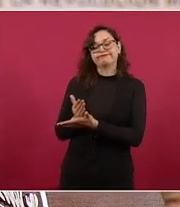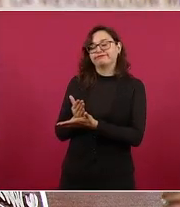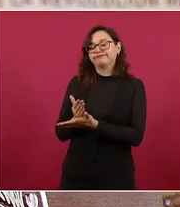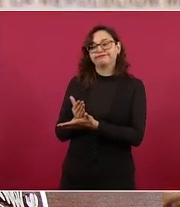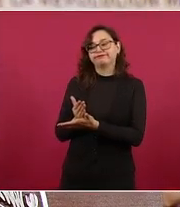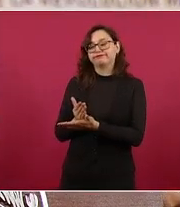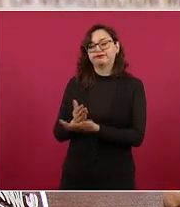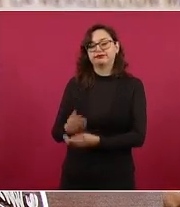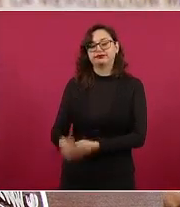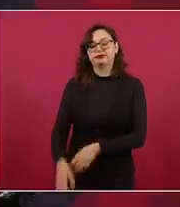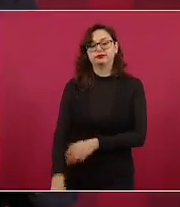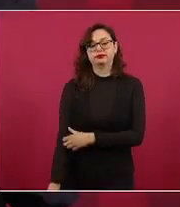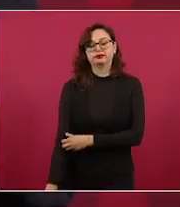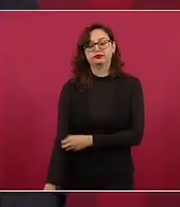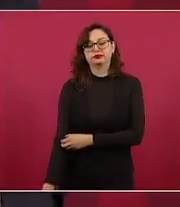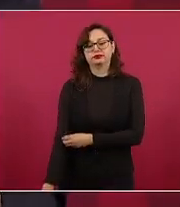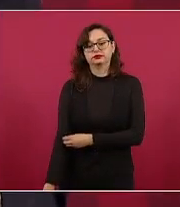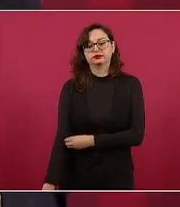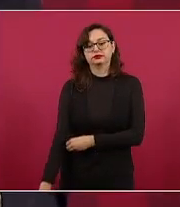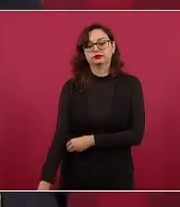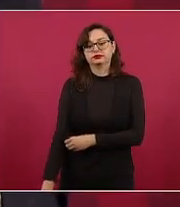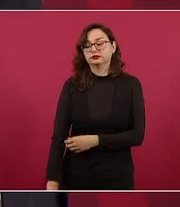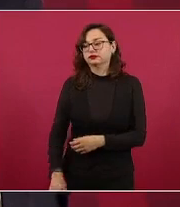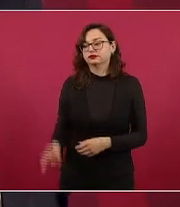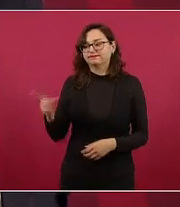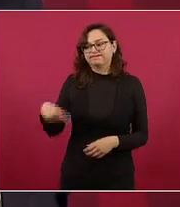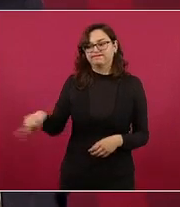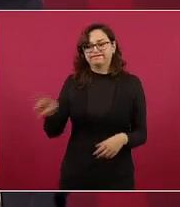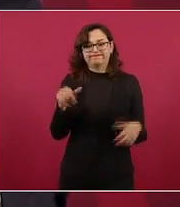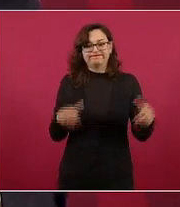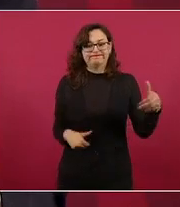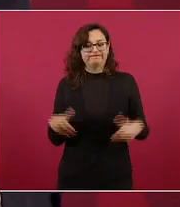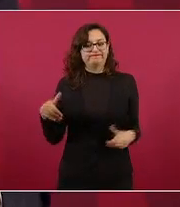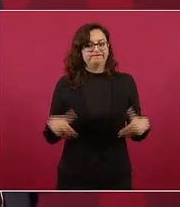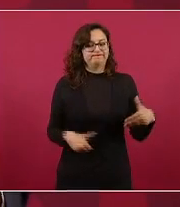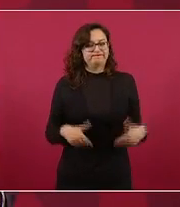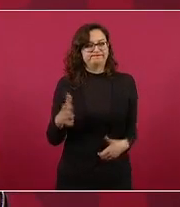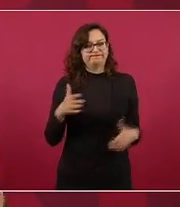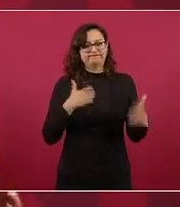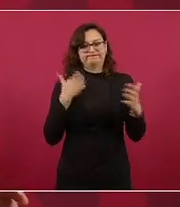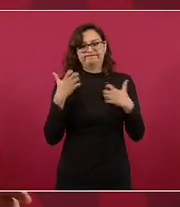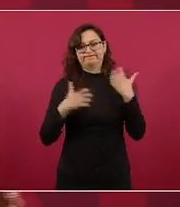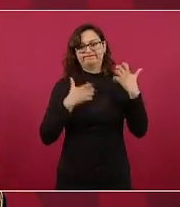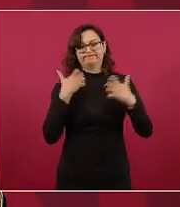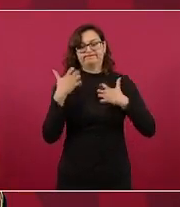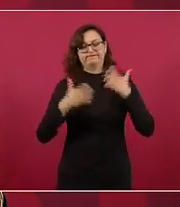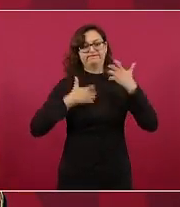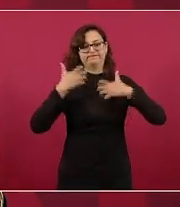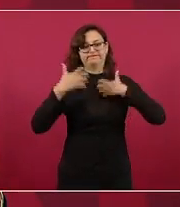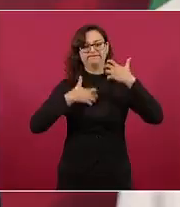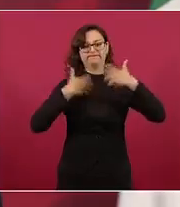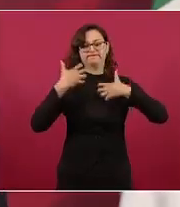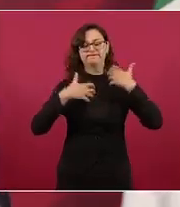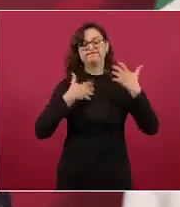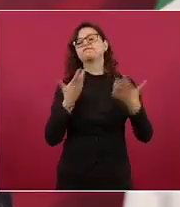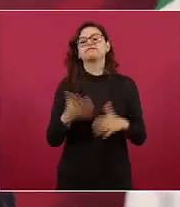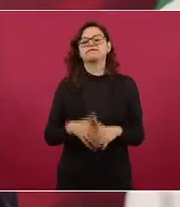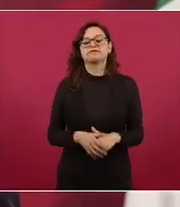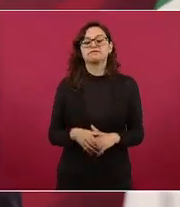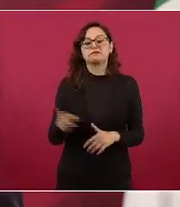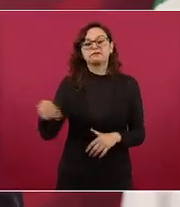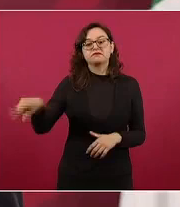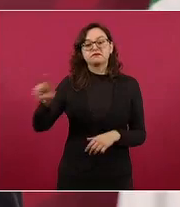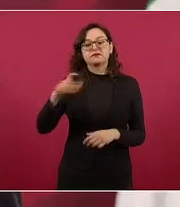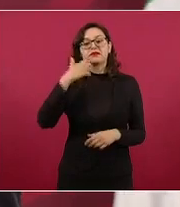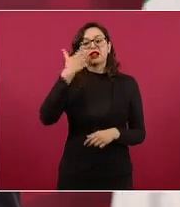y ellos se resisten piensan que es lo mismo